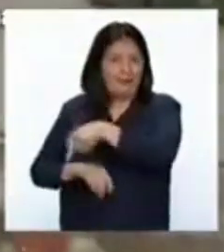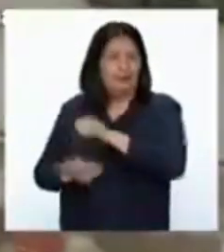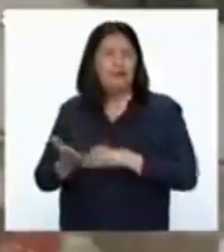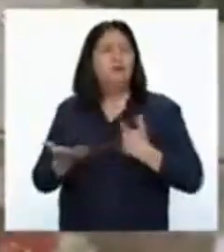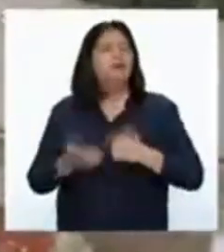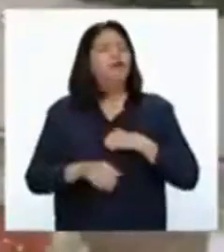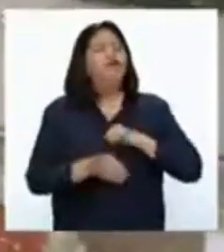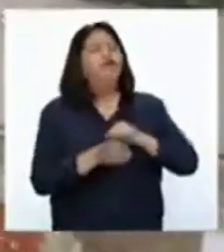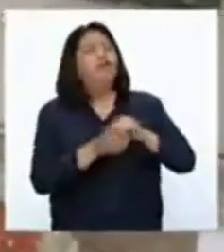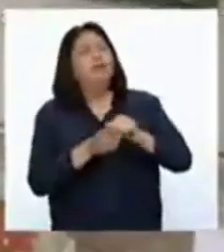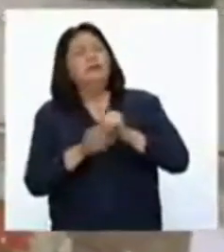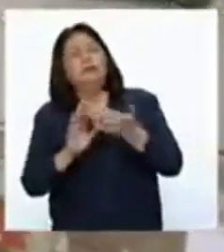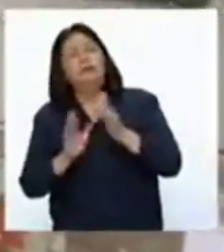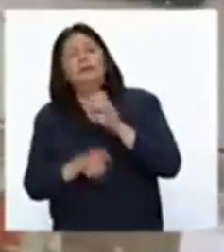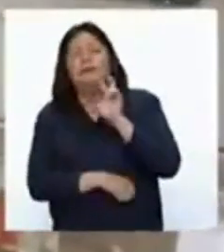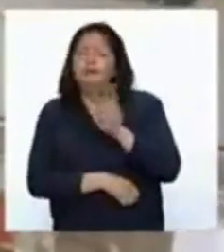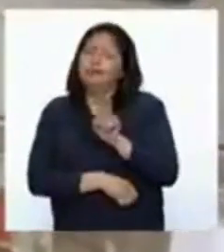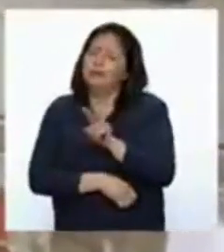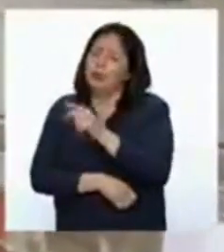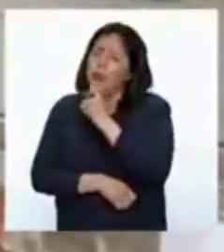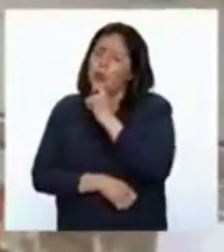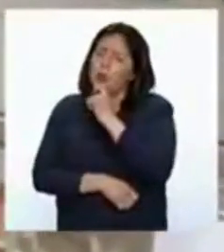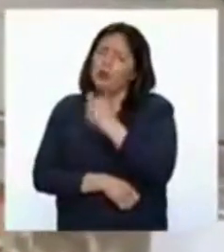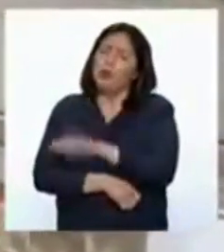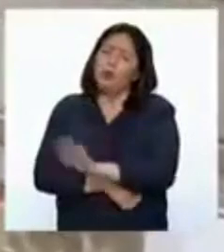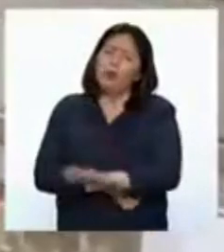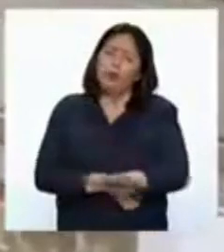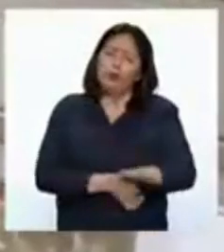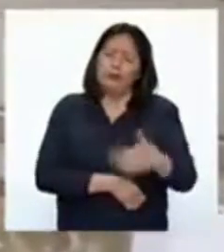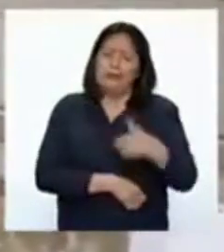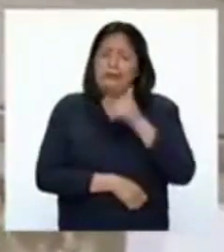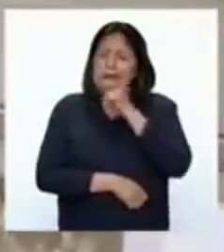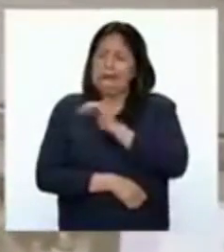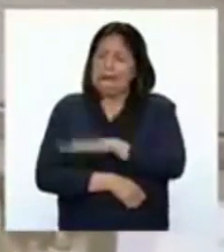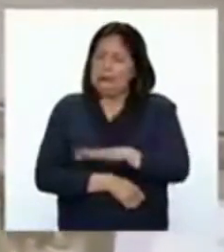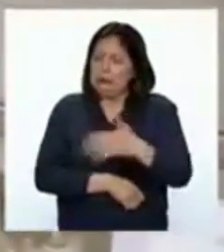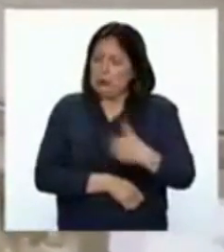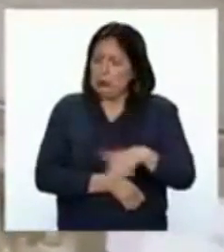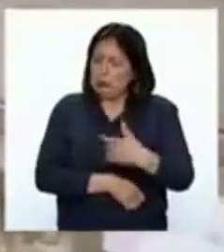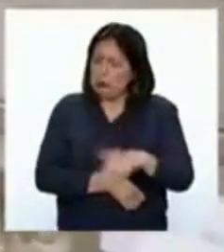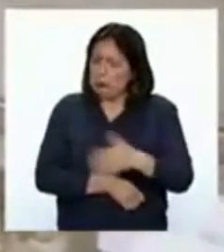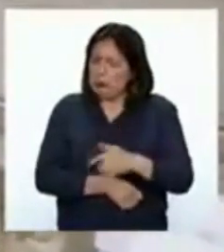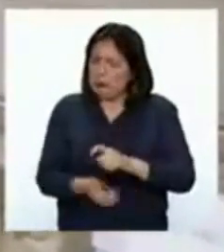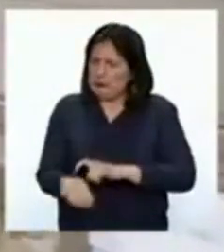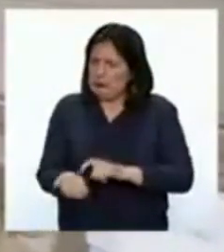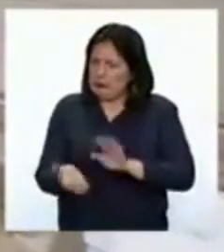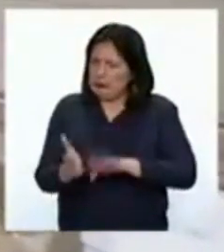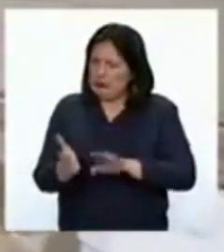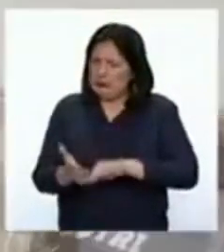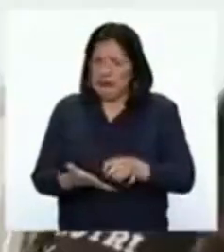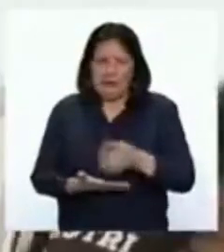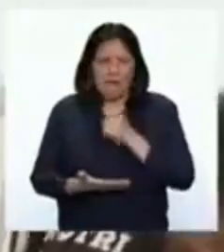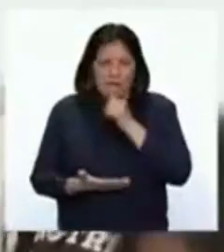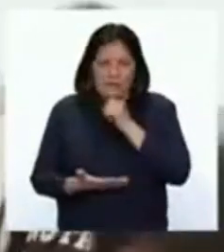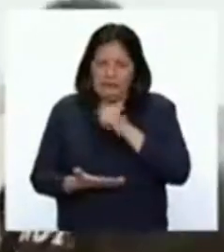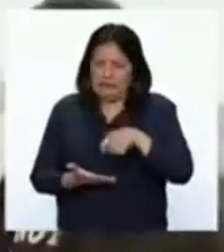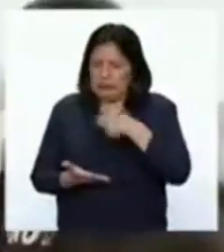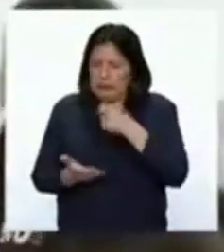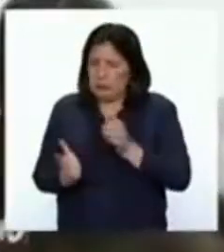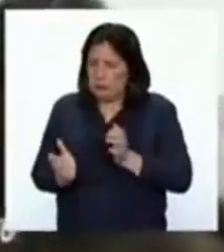comunidades, vi la necesidad de que niños y niñas padecían de la anemia y la desnutrición infantil.